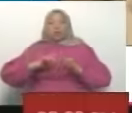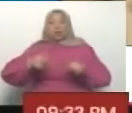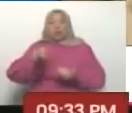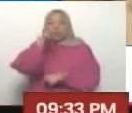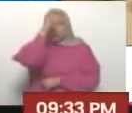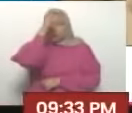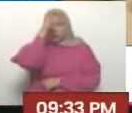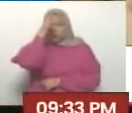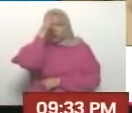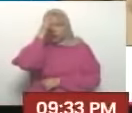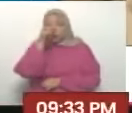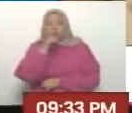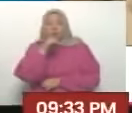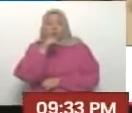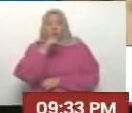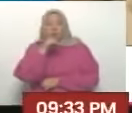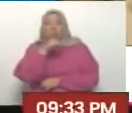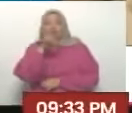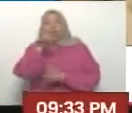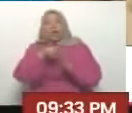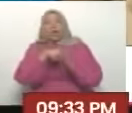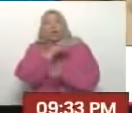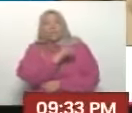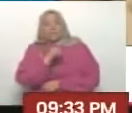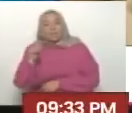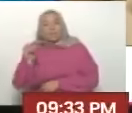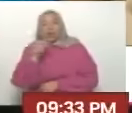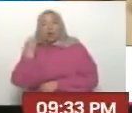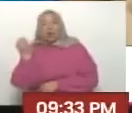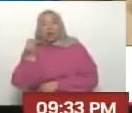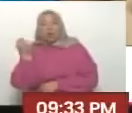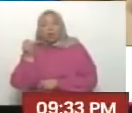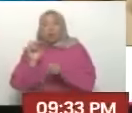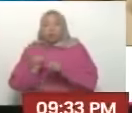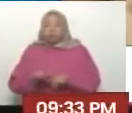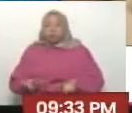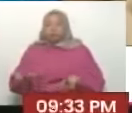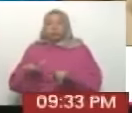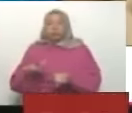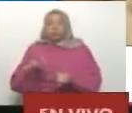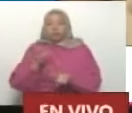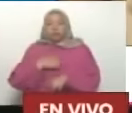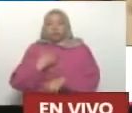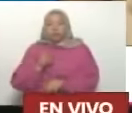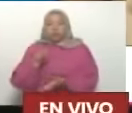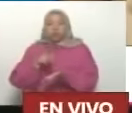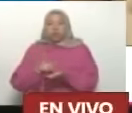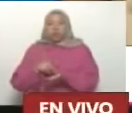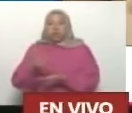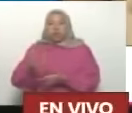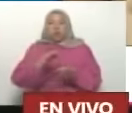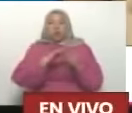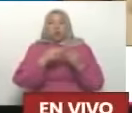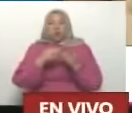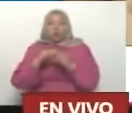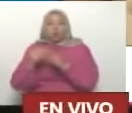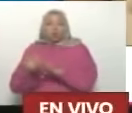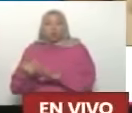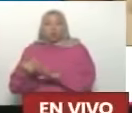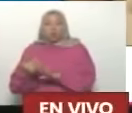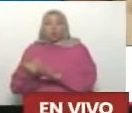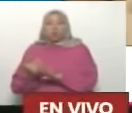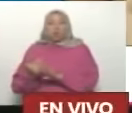envió a que construyéramos miles de zonas juventud para que los jóvenes de nuestro país tuviesen un lugar en sus comunidades, en sus